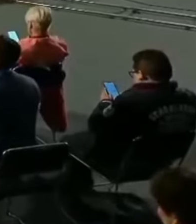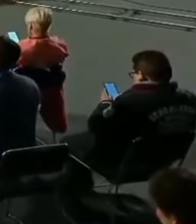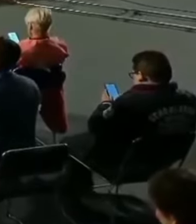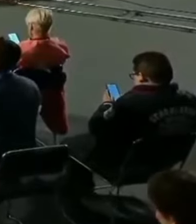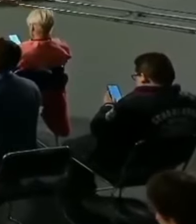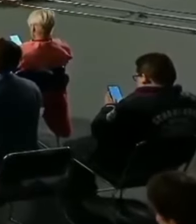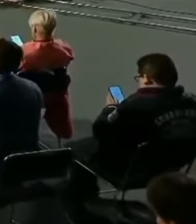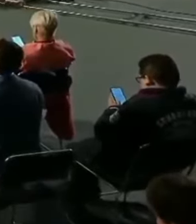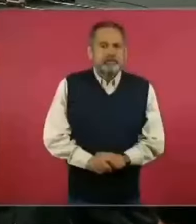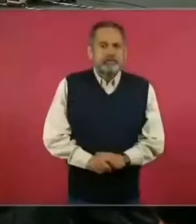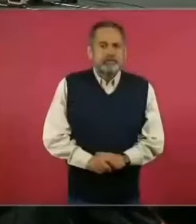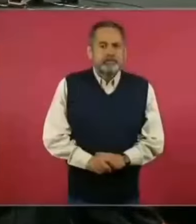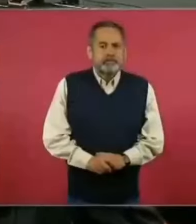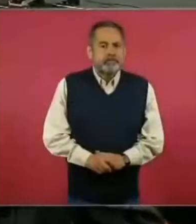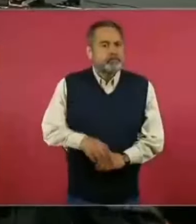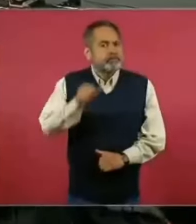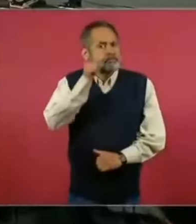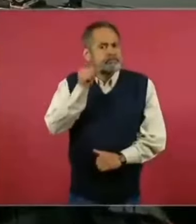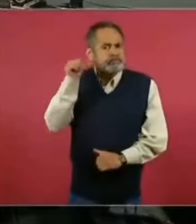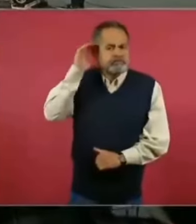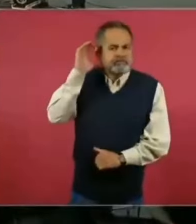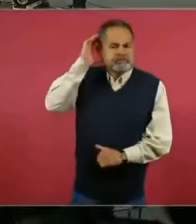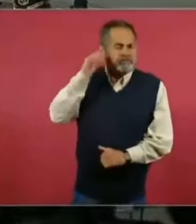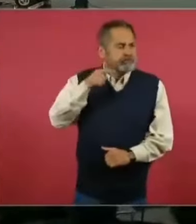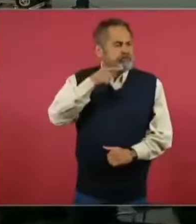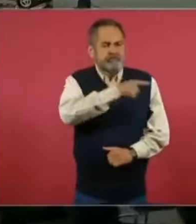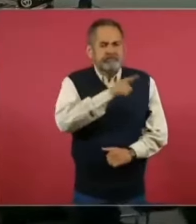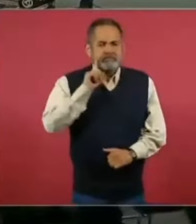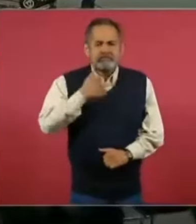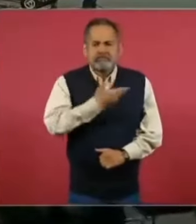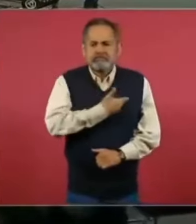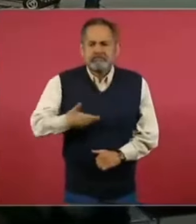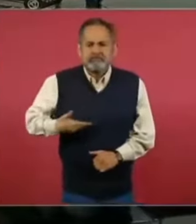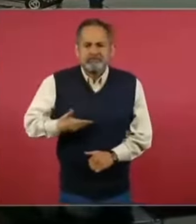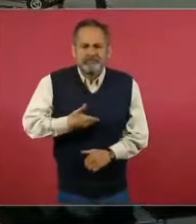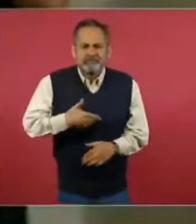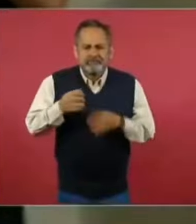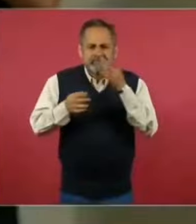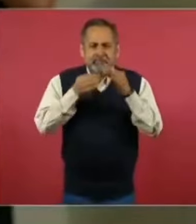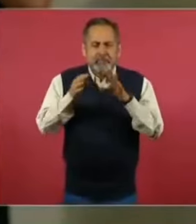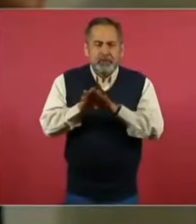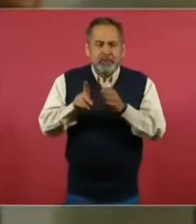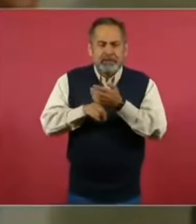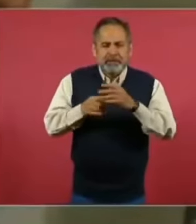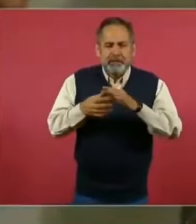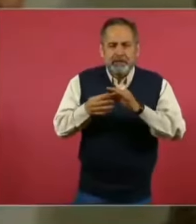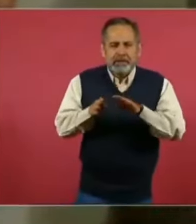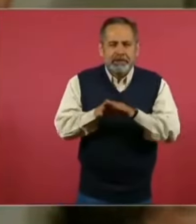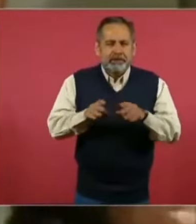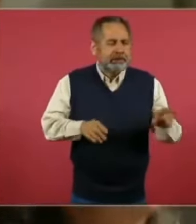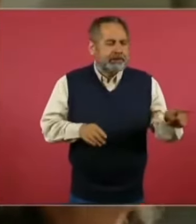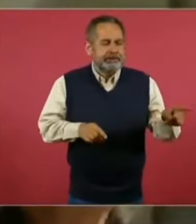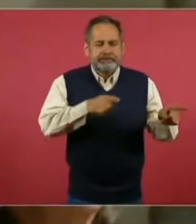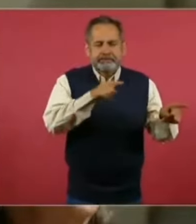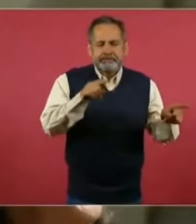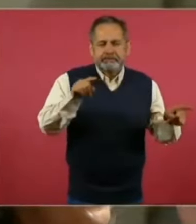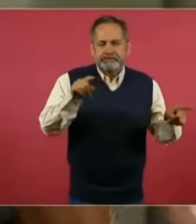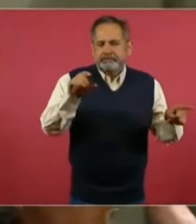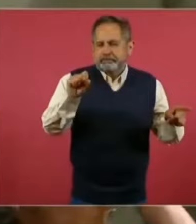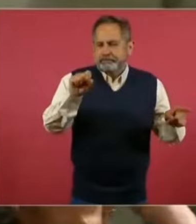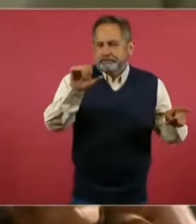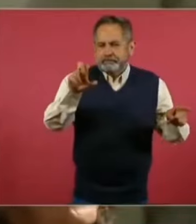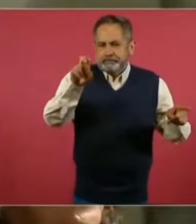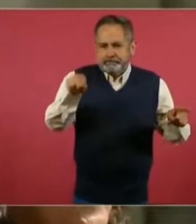enteramos que la ministra, presidenta de la Suprema Corte de Justicia de la Nación, admitió un recurso impulsado por la